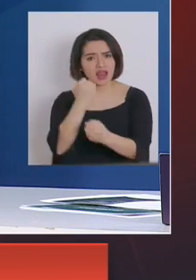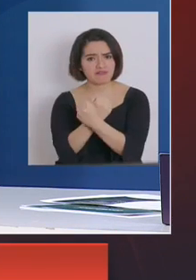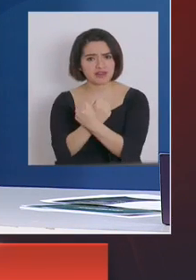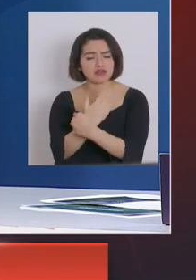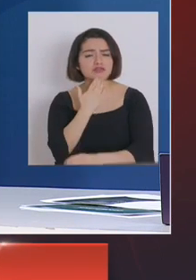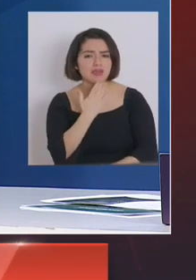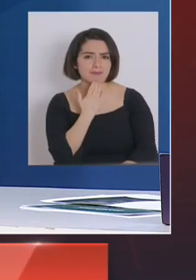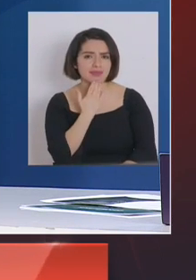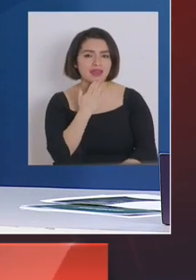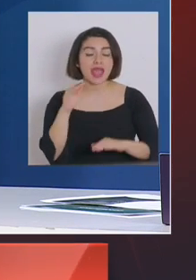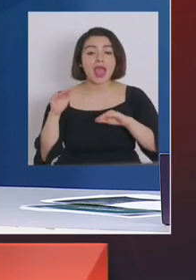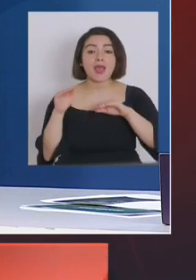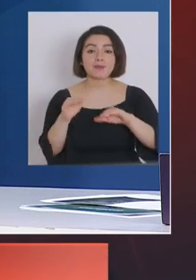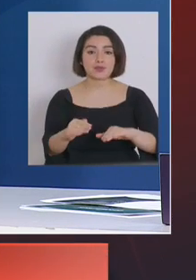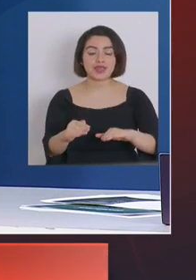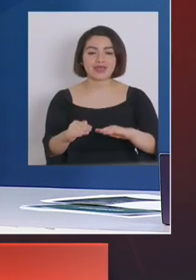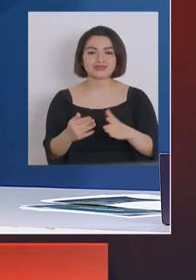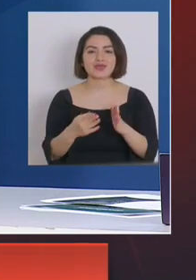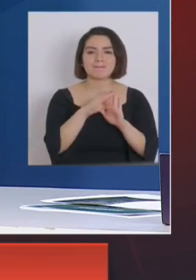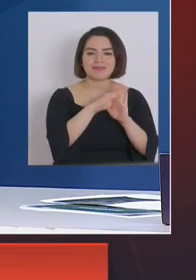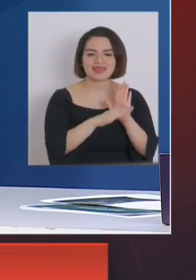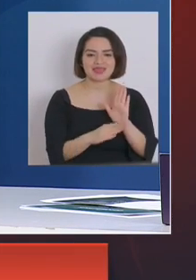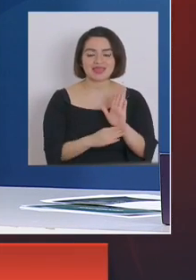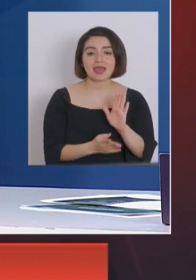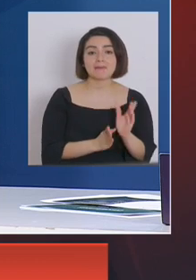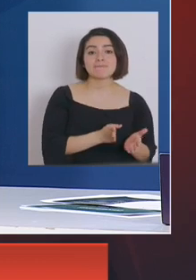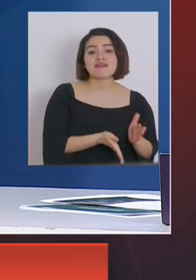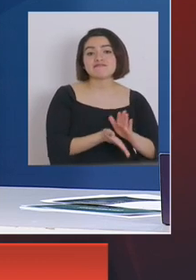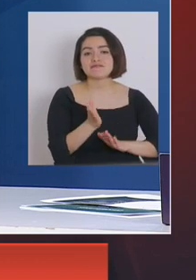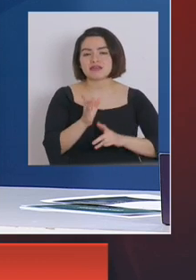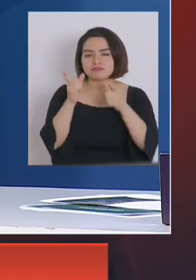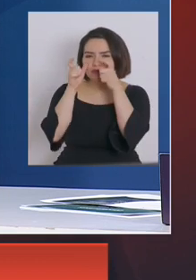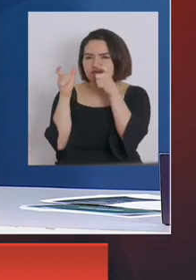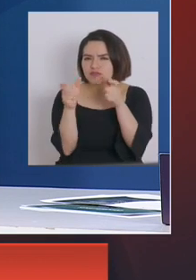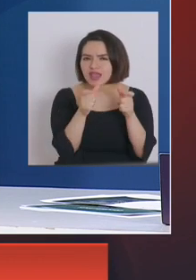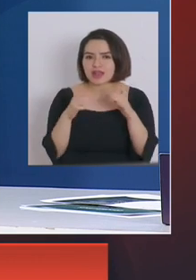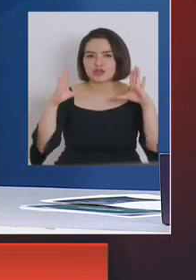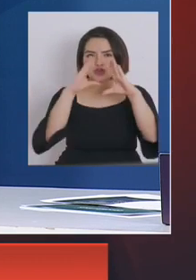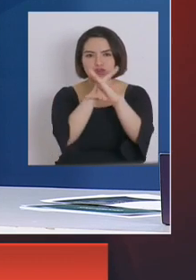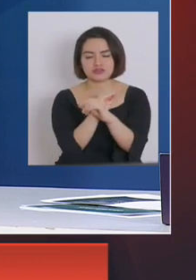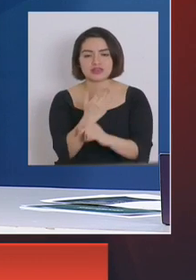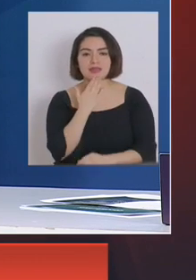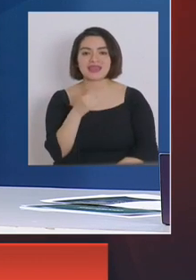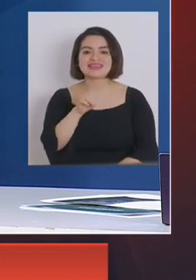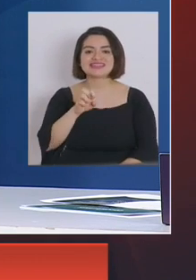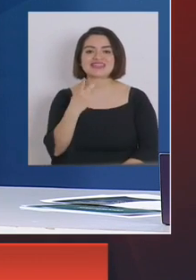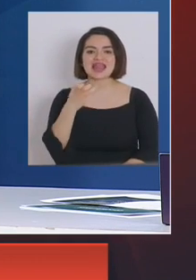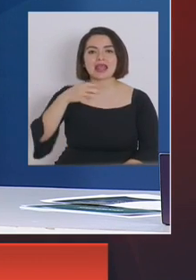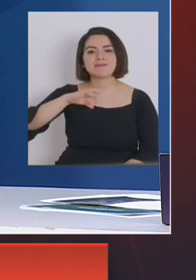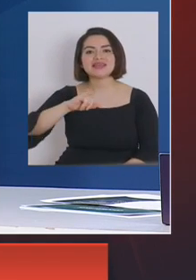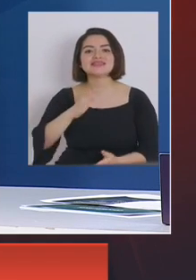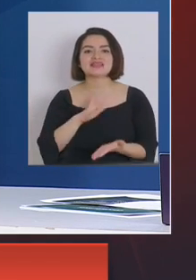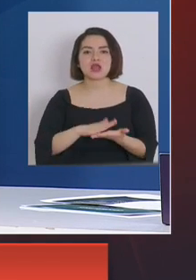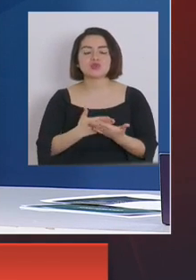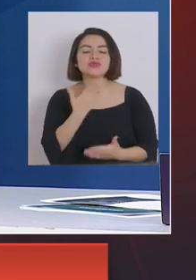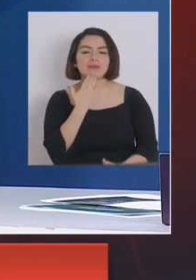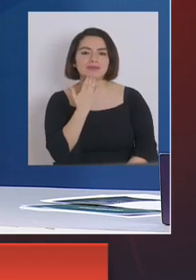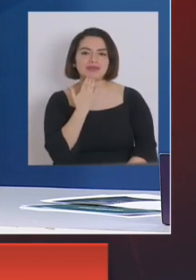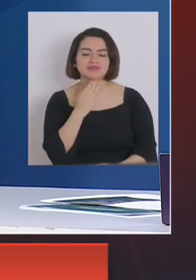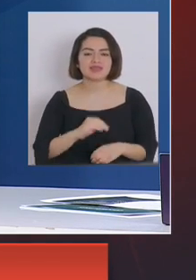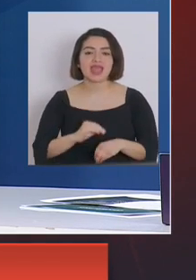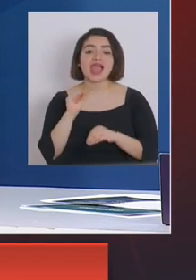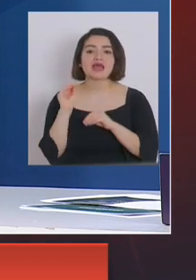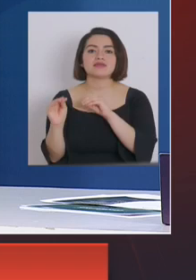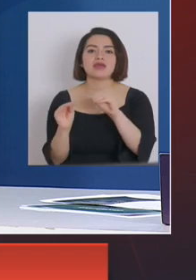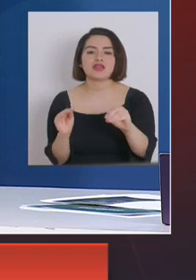también apoyando las medidas sanitarias, saliendo a fiscalizar en la noche, los seremis de salud también. Quiero hacer un llamado a las personas que